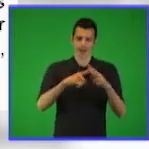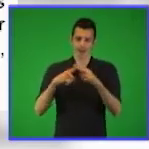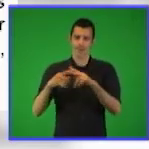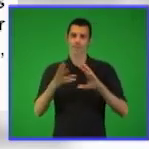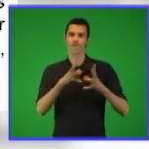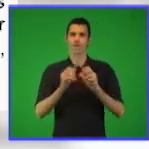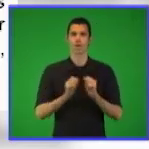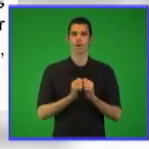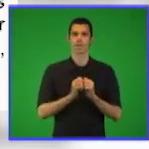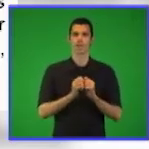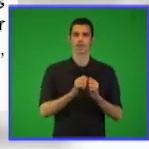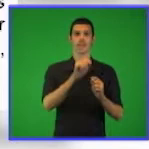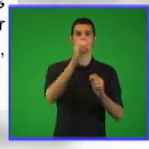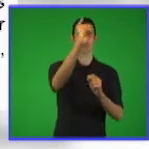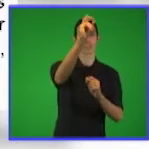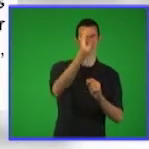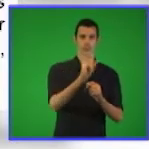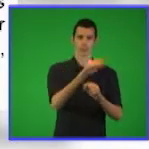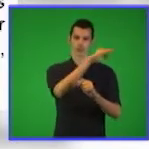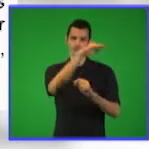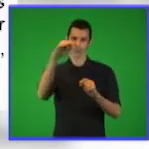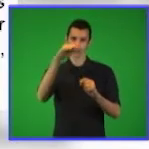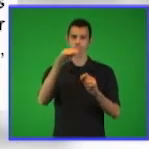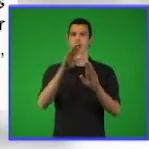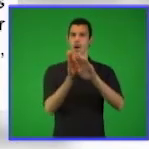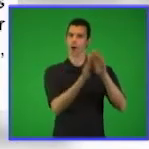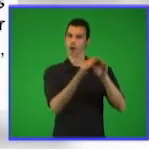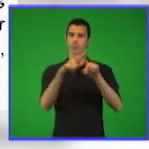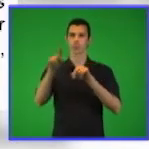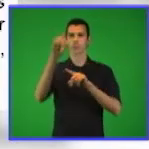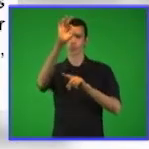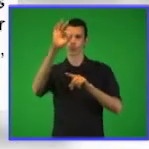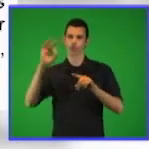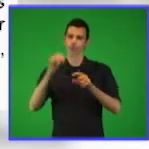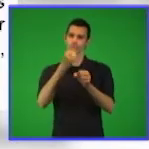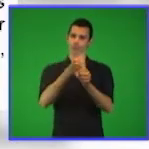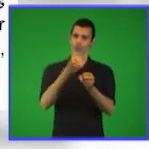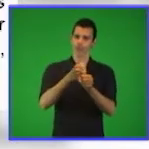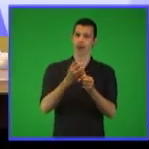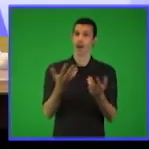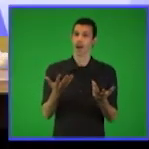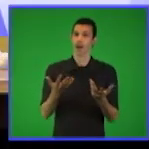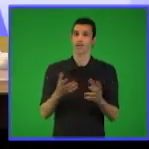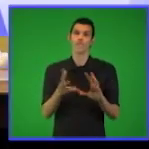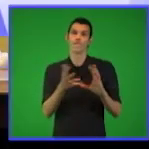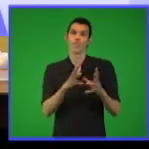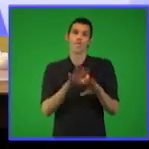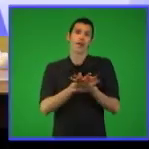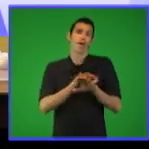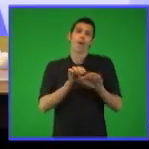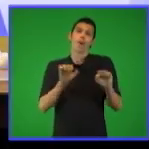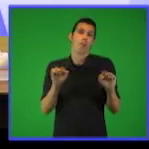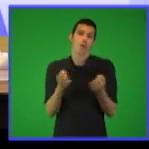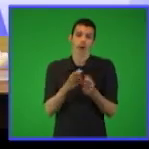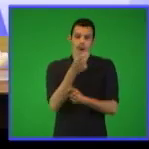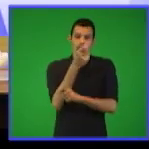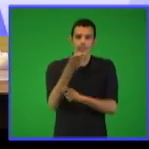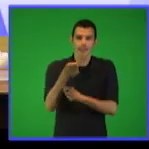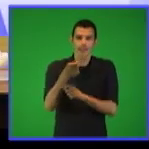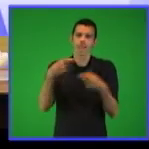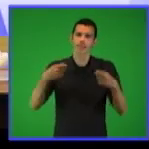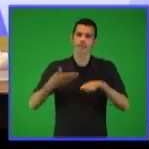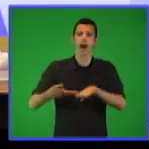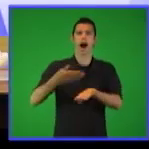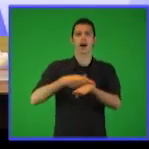típicos de fracciones y el tanto por ciento. Porque solo se puede enseñar aquello que se